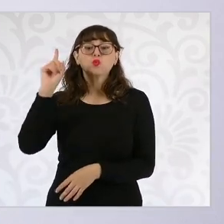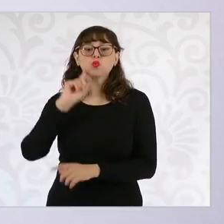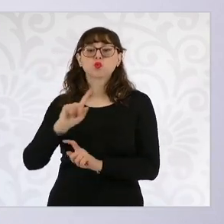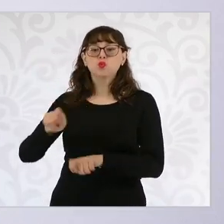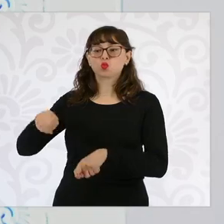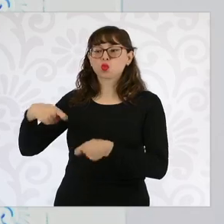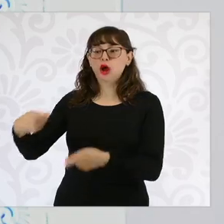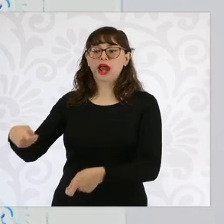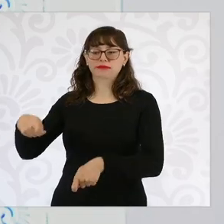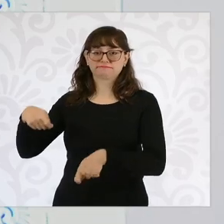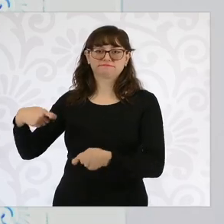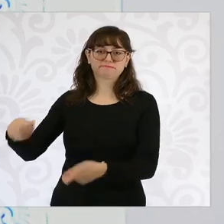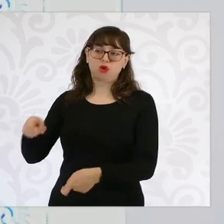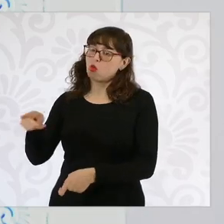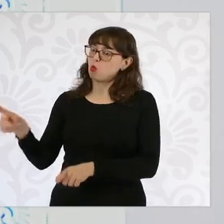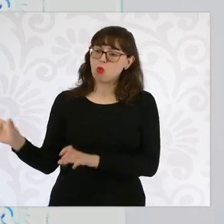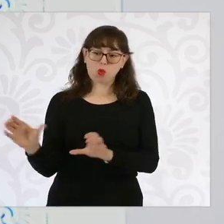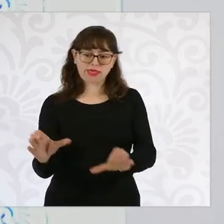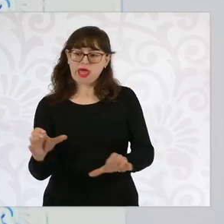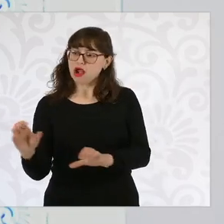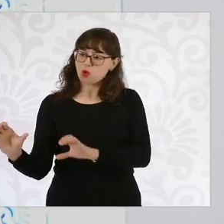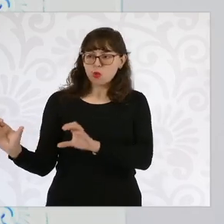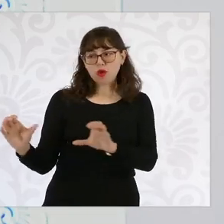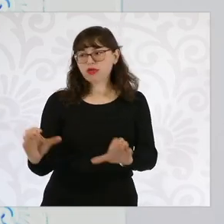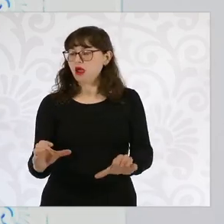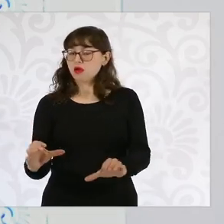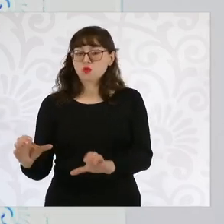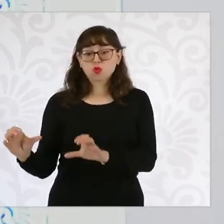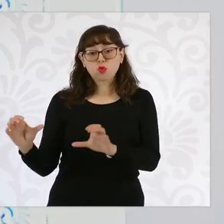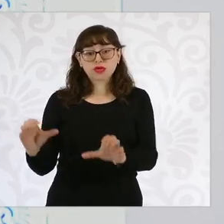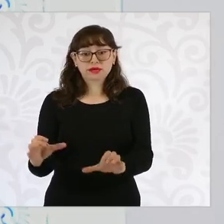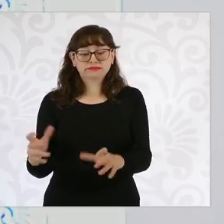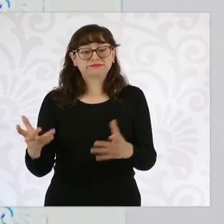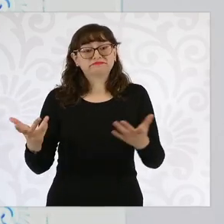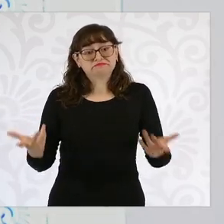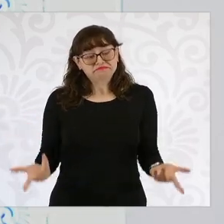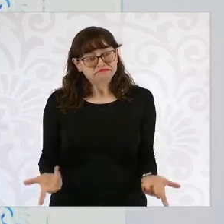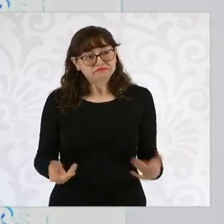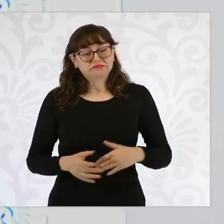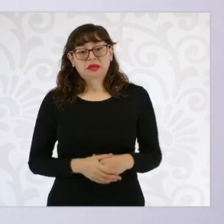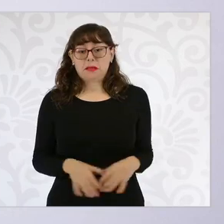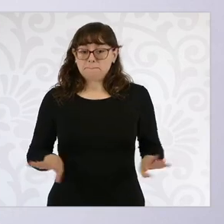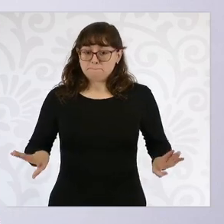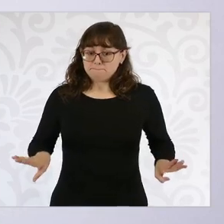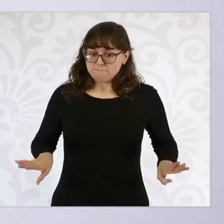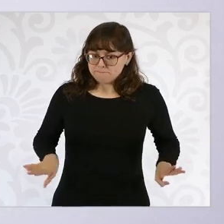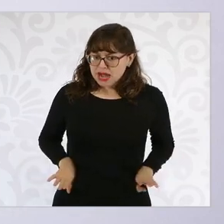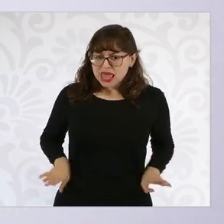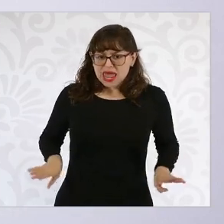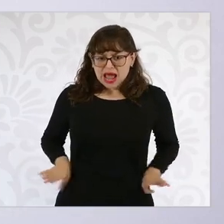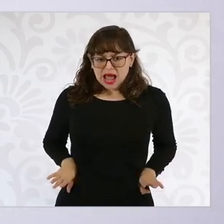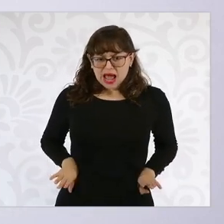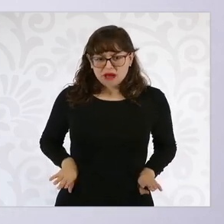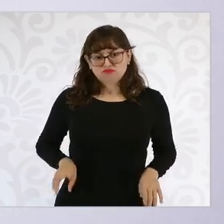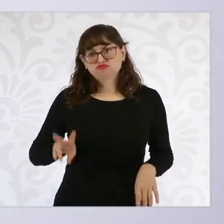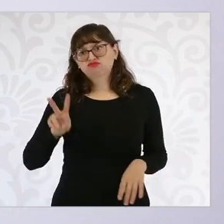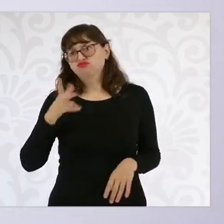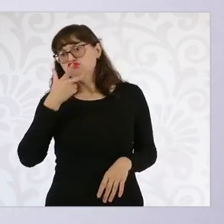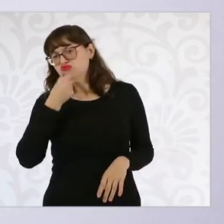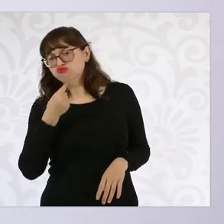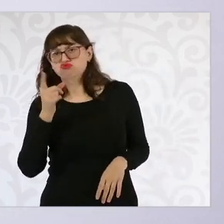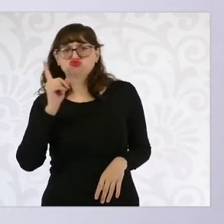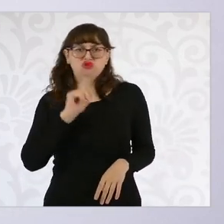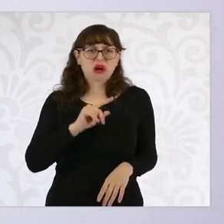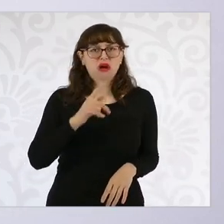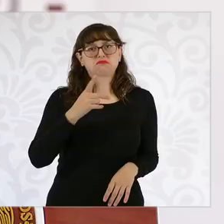pareja, hay distintas parejas en nuestro país, pero la pareja pues ambos, ambas deberían